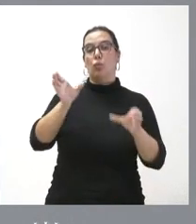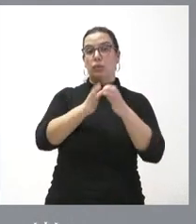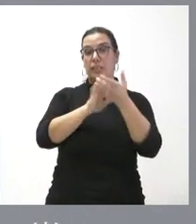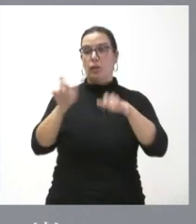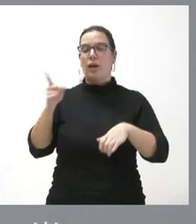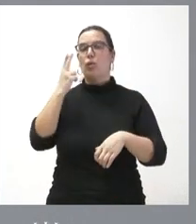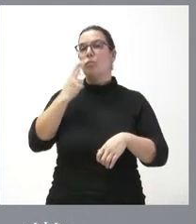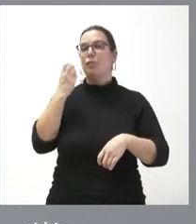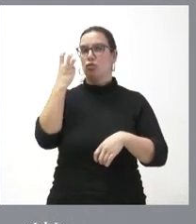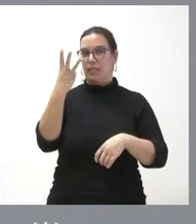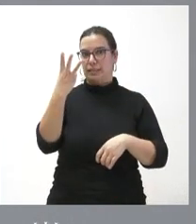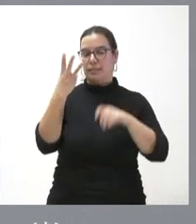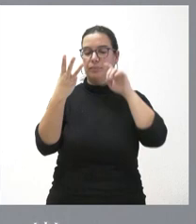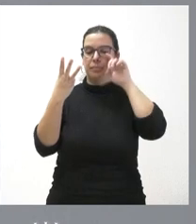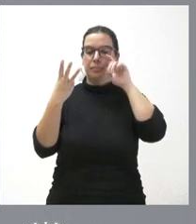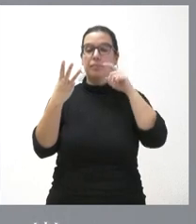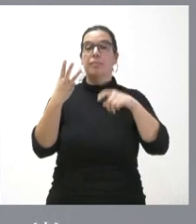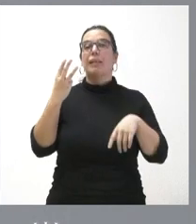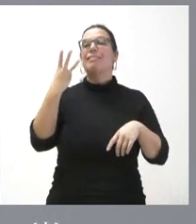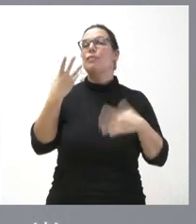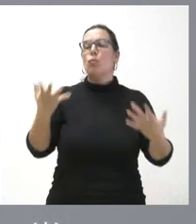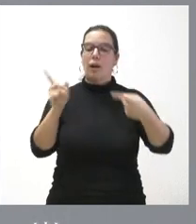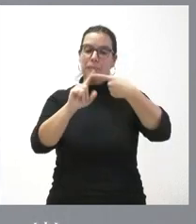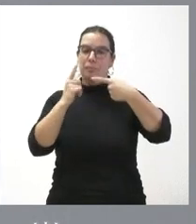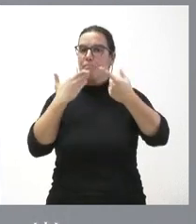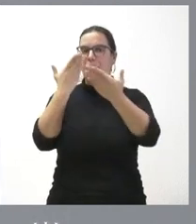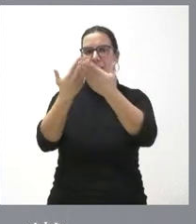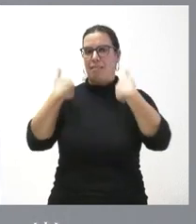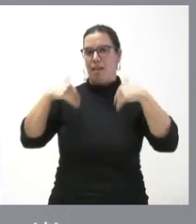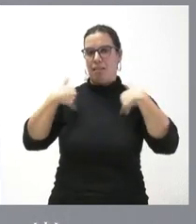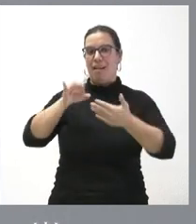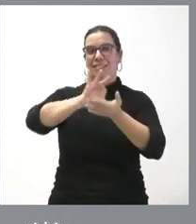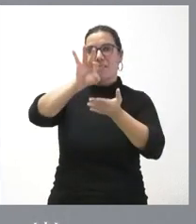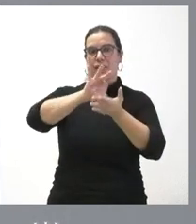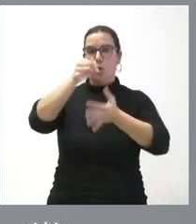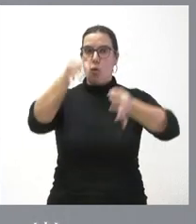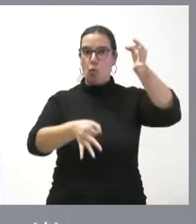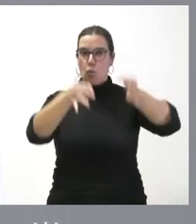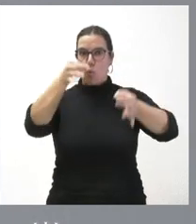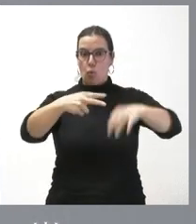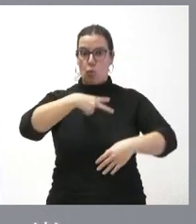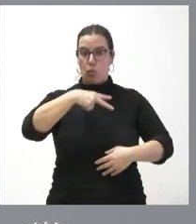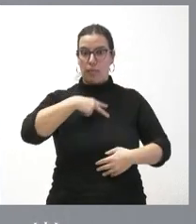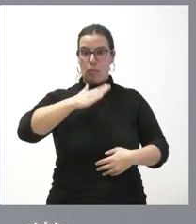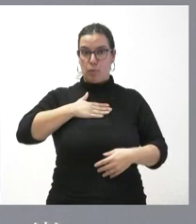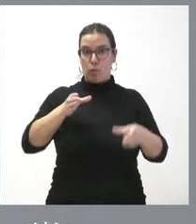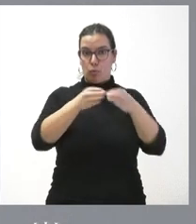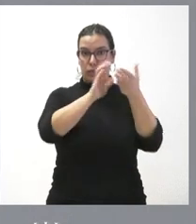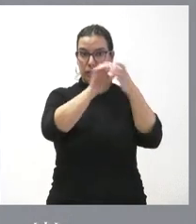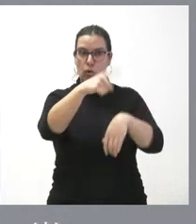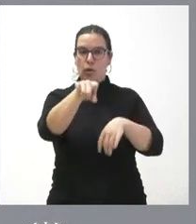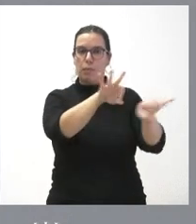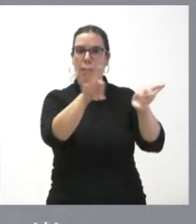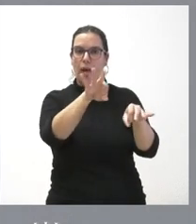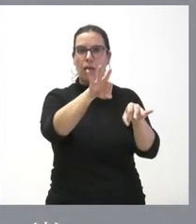tres el solicitar inmediatamente a los servicios jurídicos de la junta de Castilla y León ir preparando la